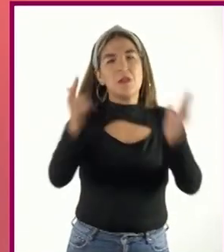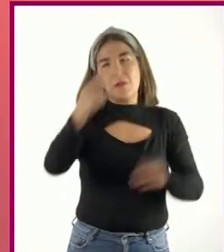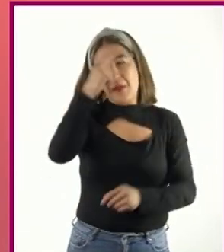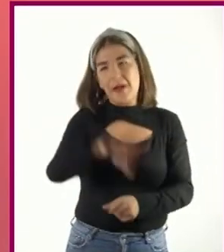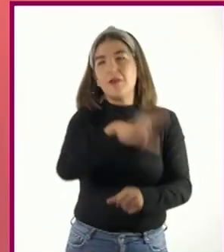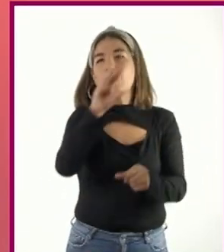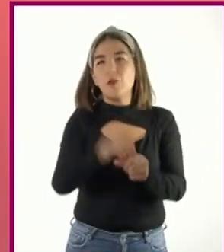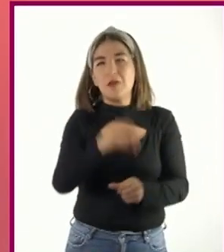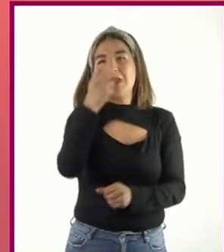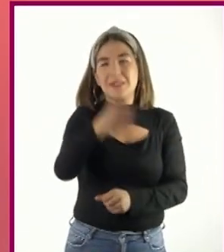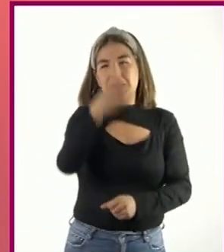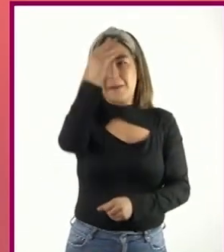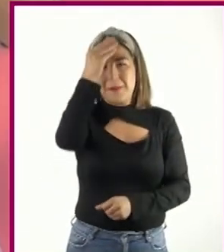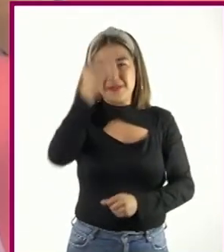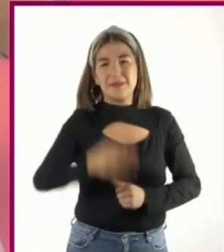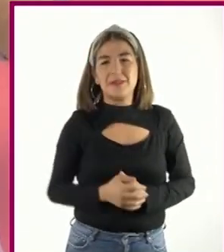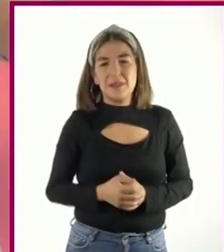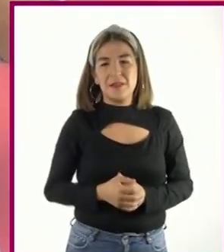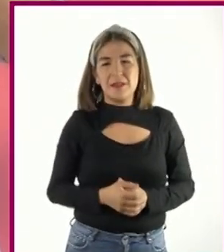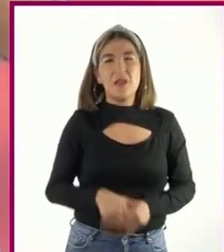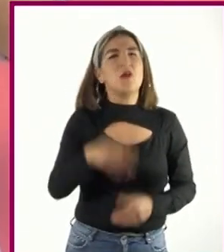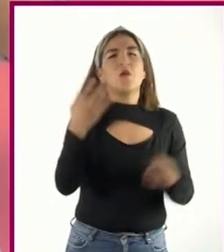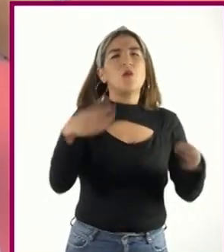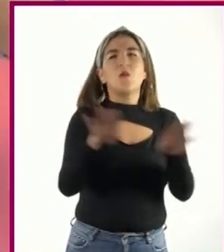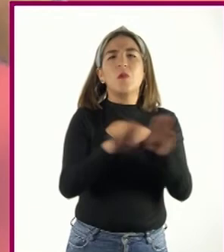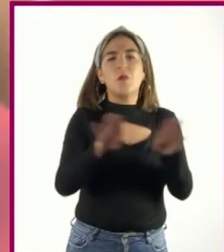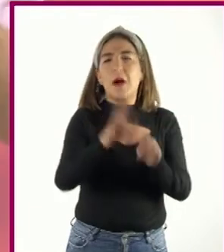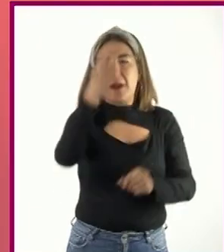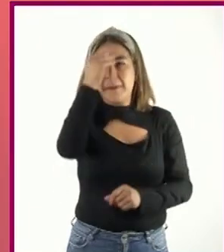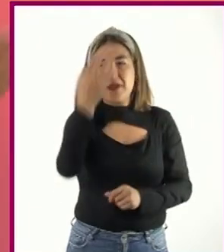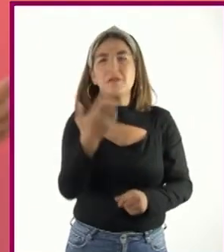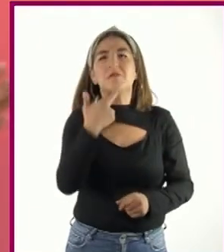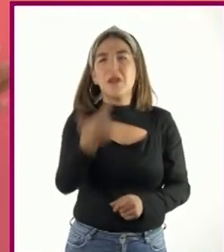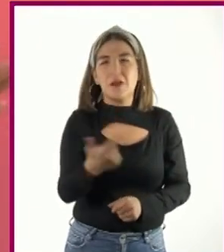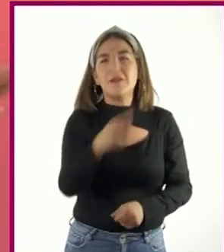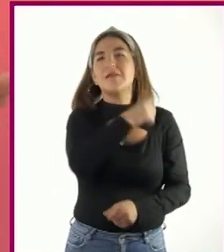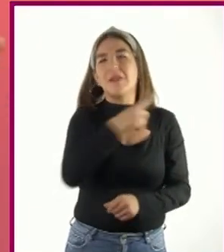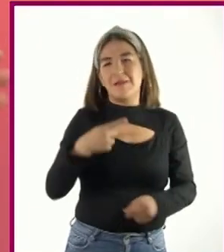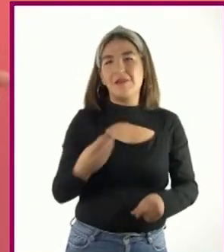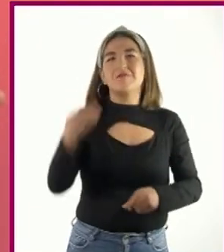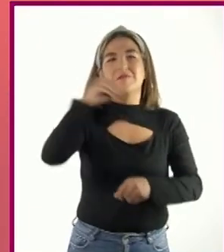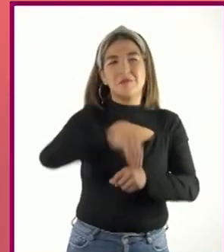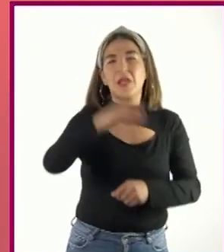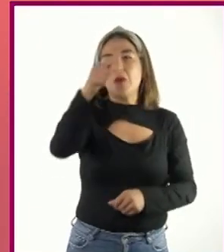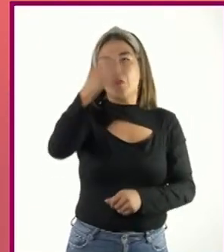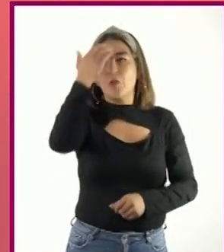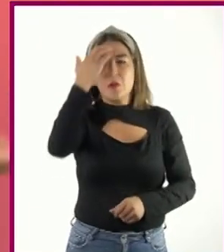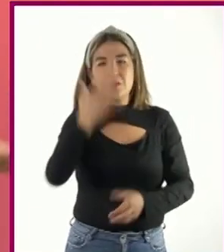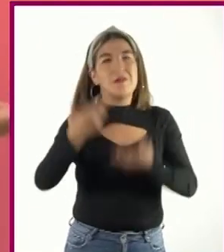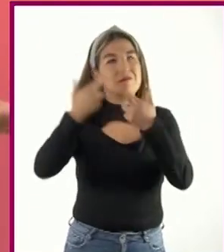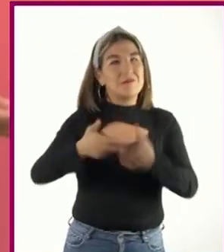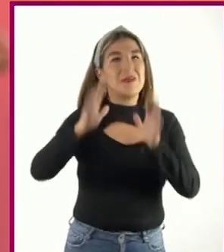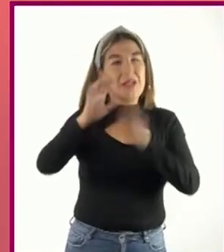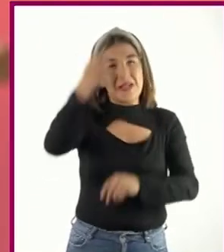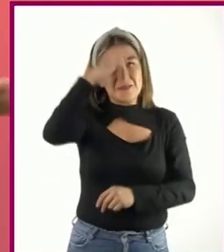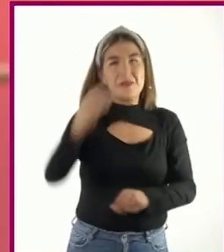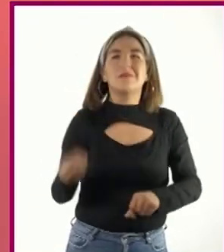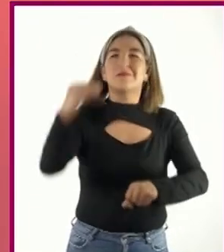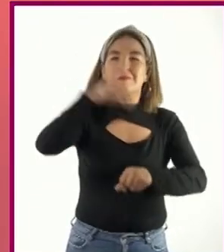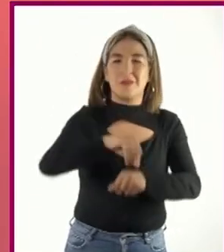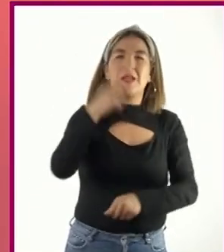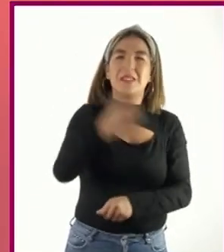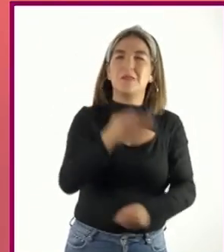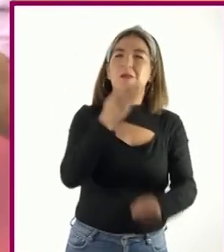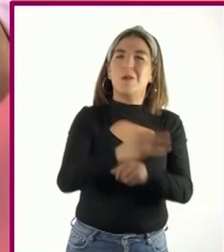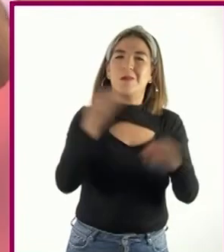complementar su aprendizaje. La mejor manera de aprender es aplicar los conocimientos adquiridos y desarrollados durante